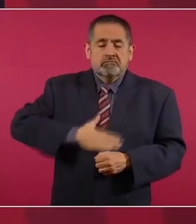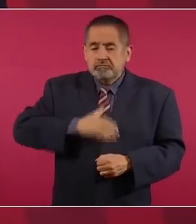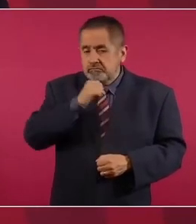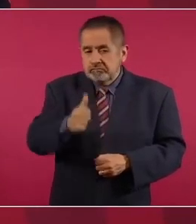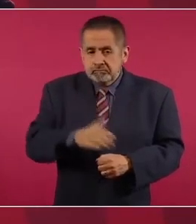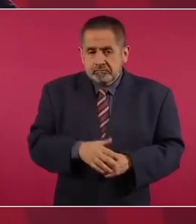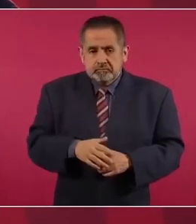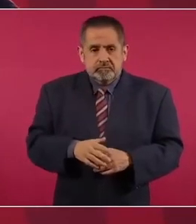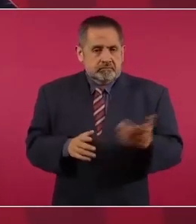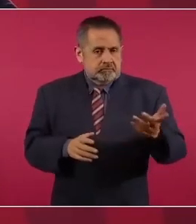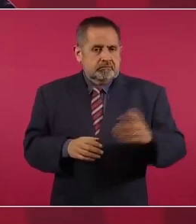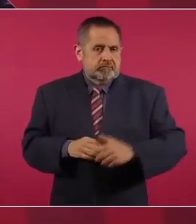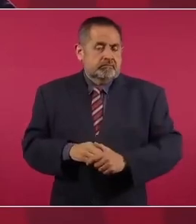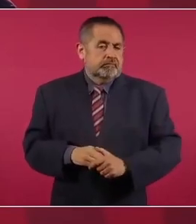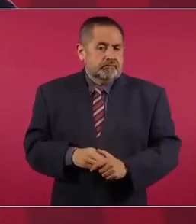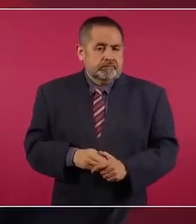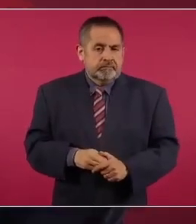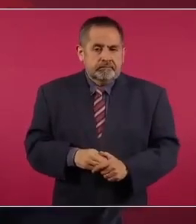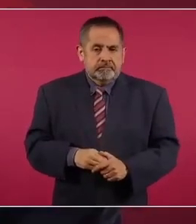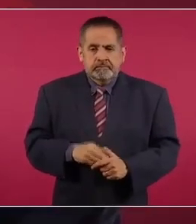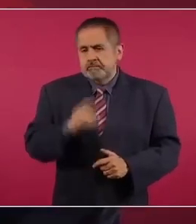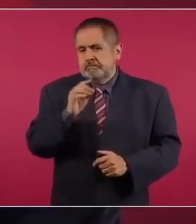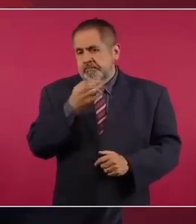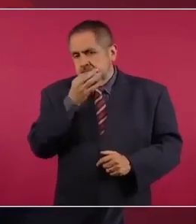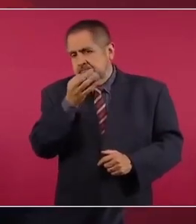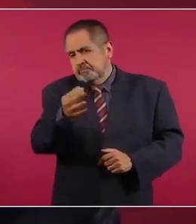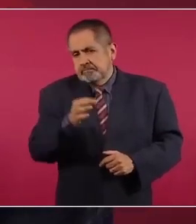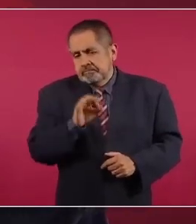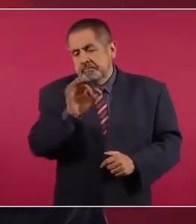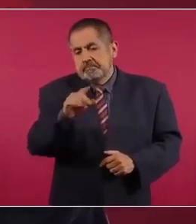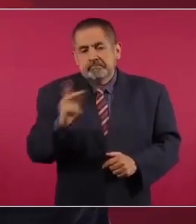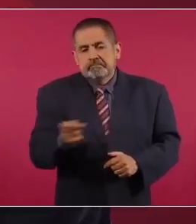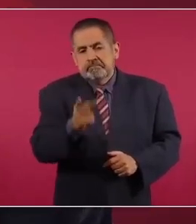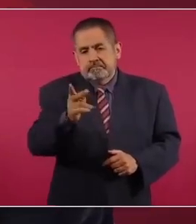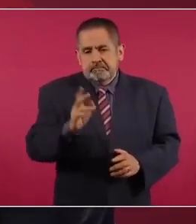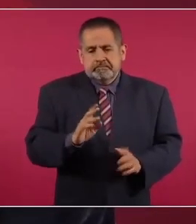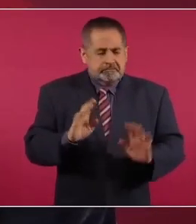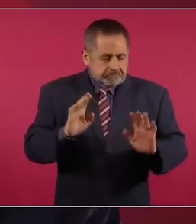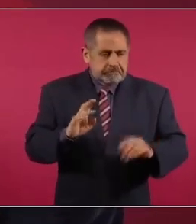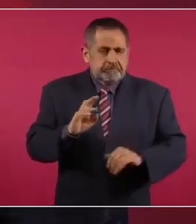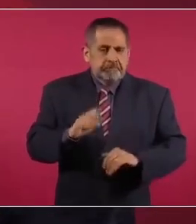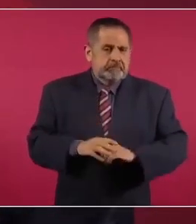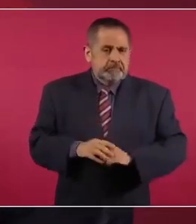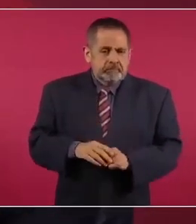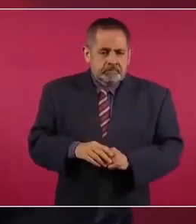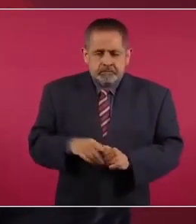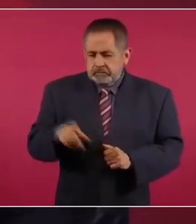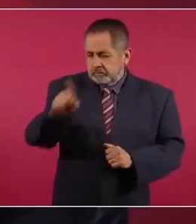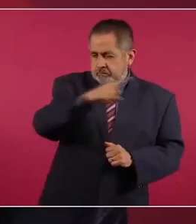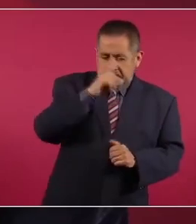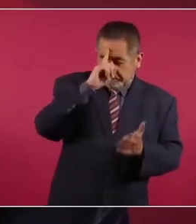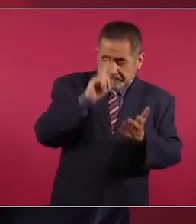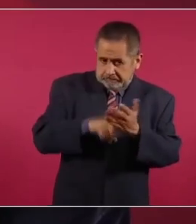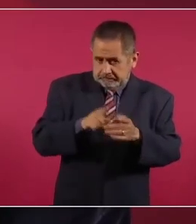nada más dejo la pregunta en el aire ¿creen ustedes